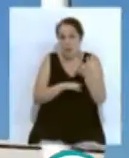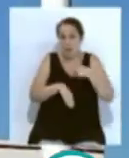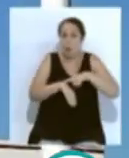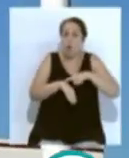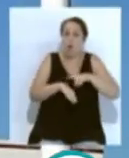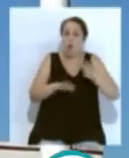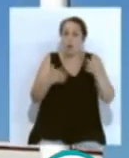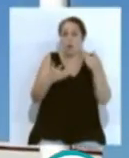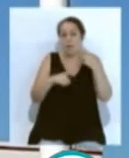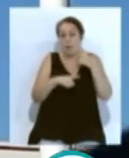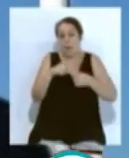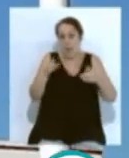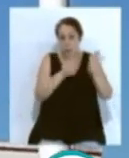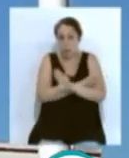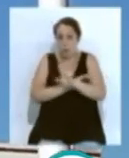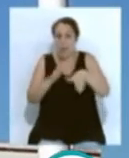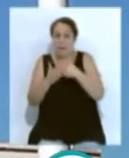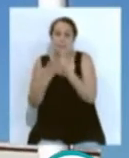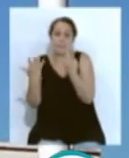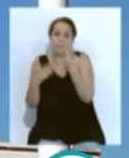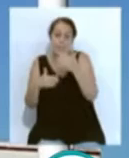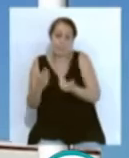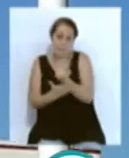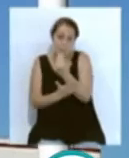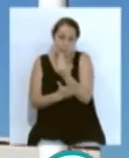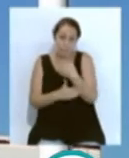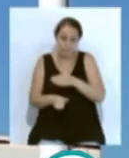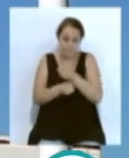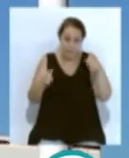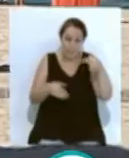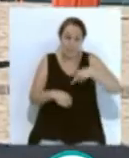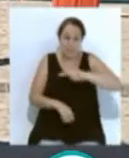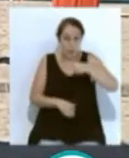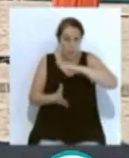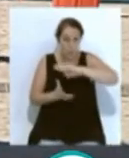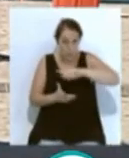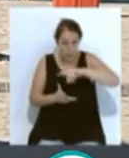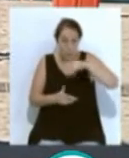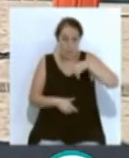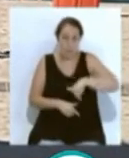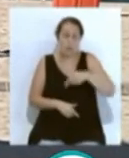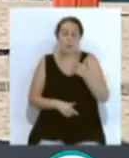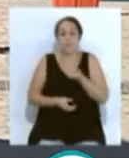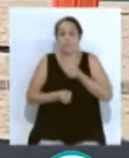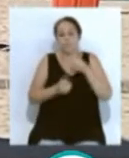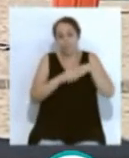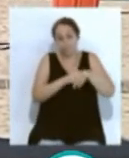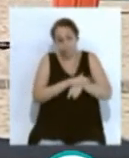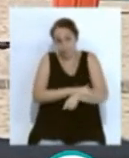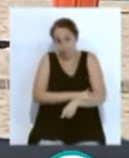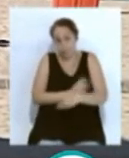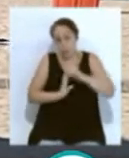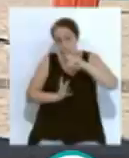y media de la noche a las 7 de la mañana. En esta segunda edición, en nuestra segunda edición de este informativo, les ampliaremos